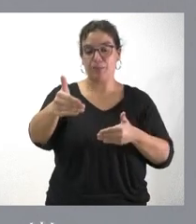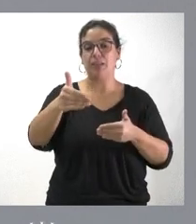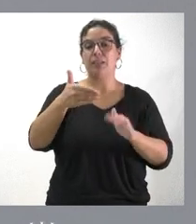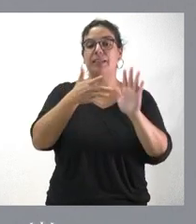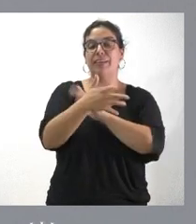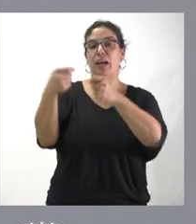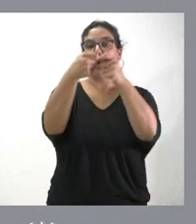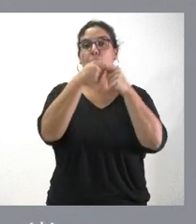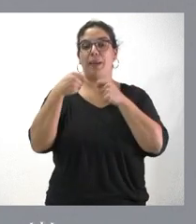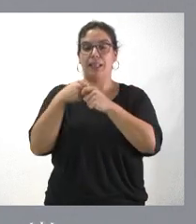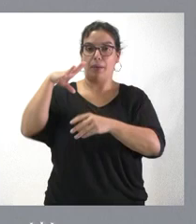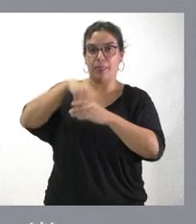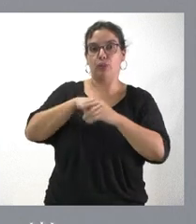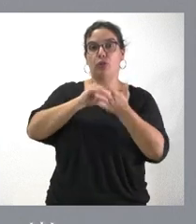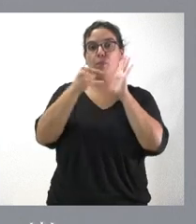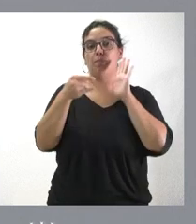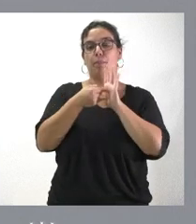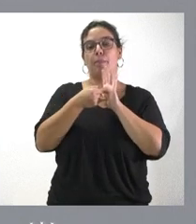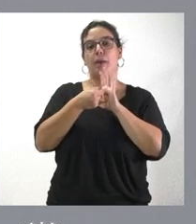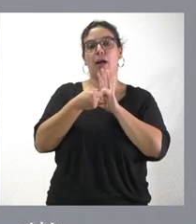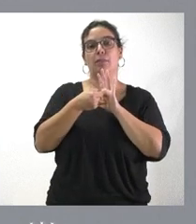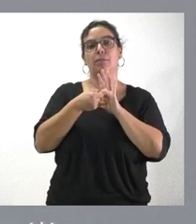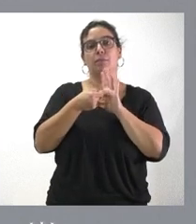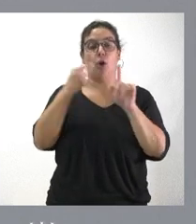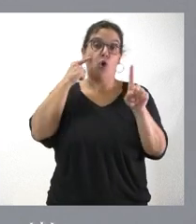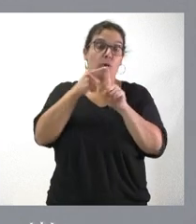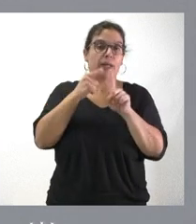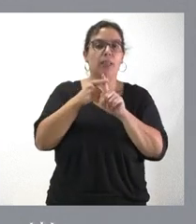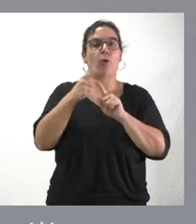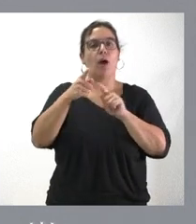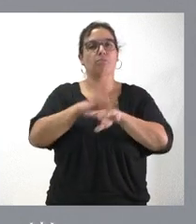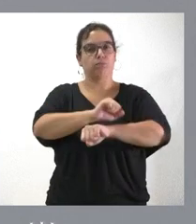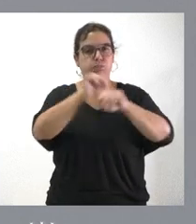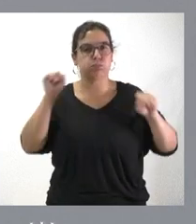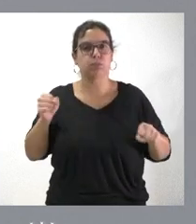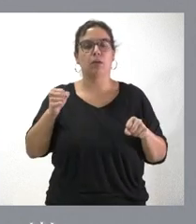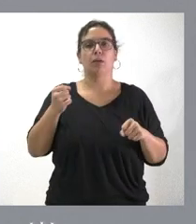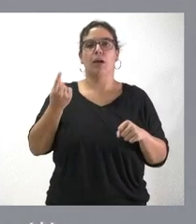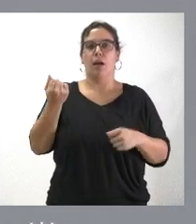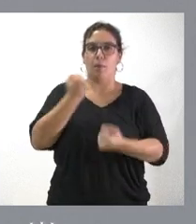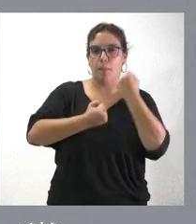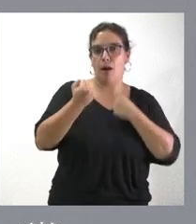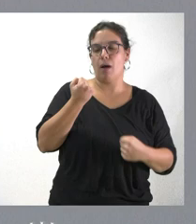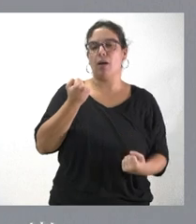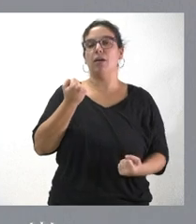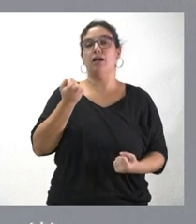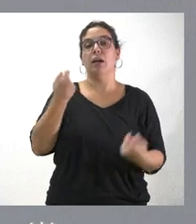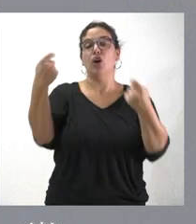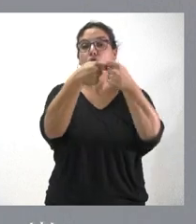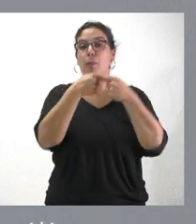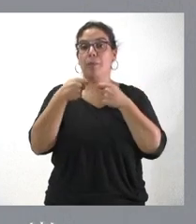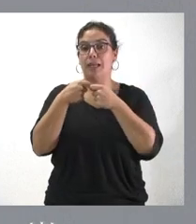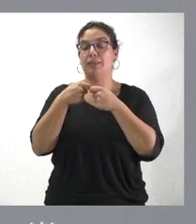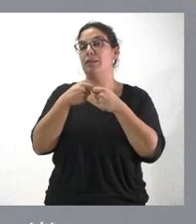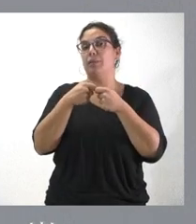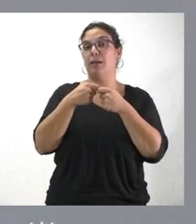cooperativas a través de este plan, haciéndolas, ese es el objetivo, de más tamaño, facilitando su capitalización y cooperativas de